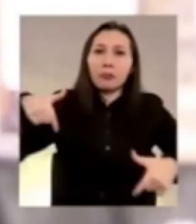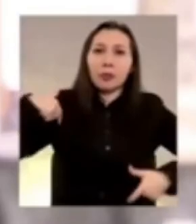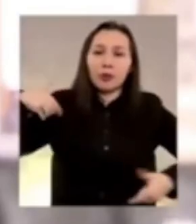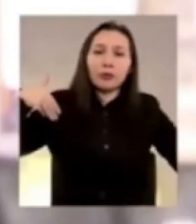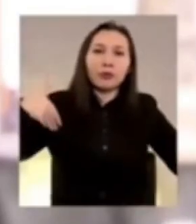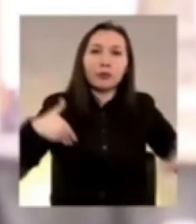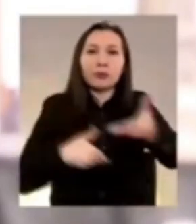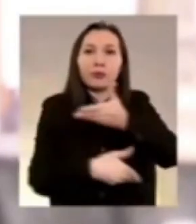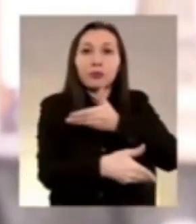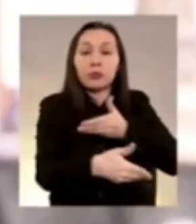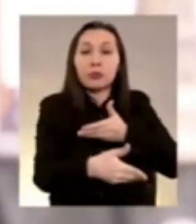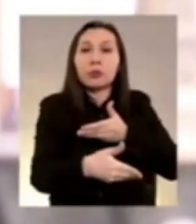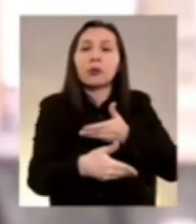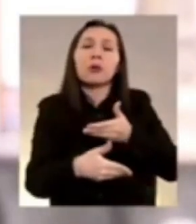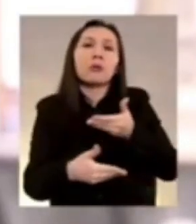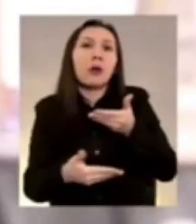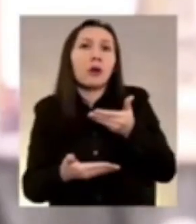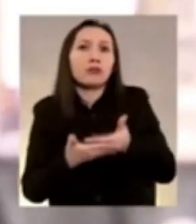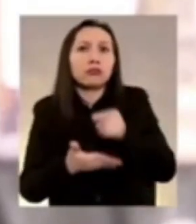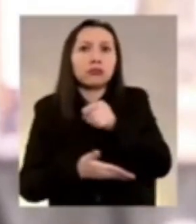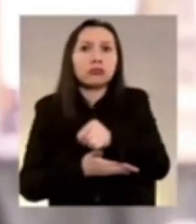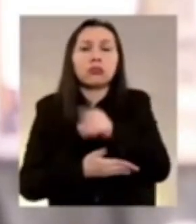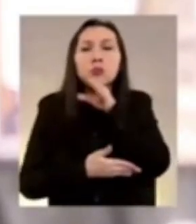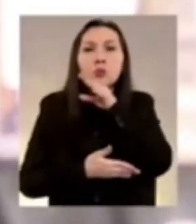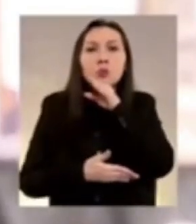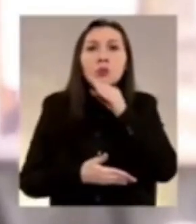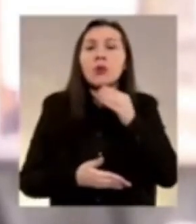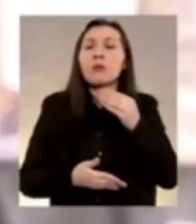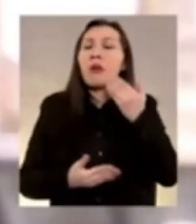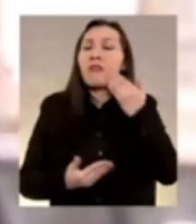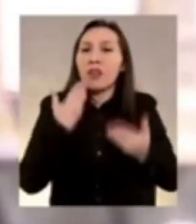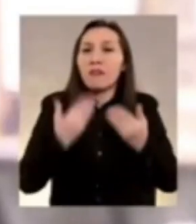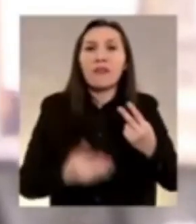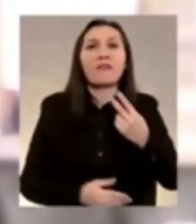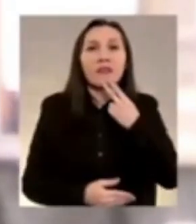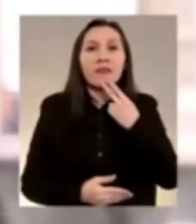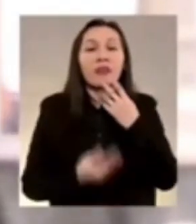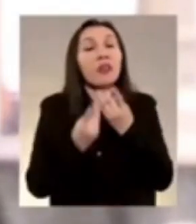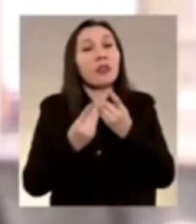pero que ha gozado de los beneficios de vivir en democracia